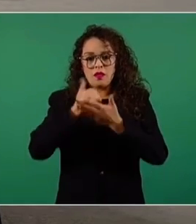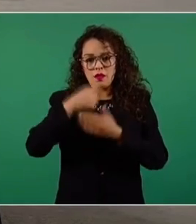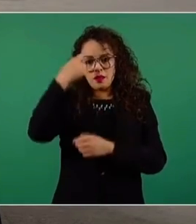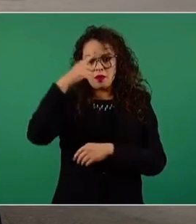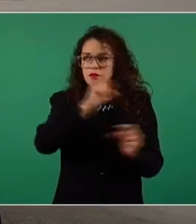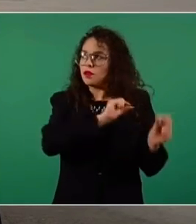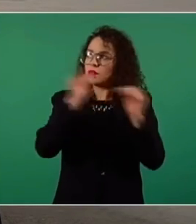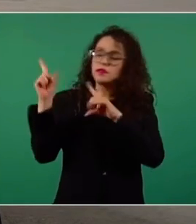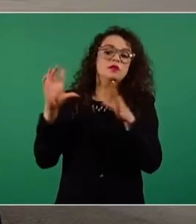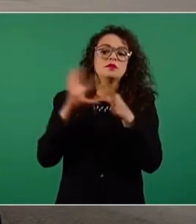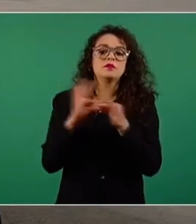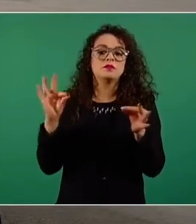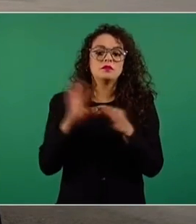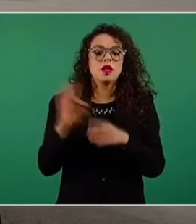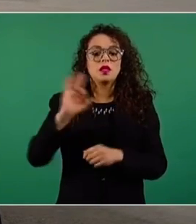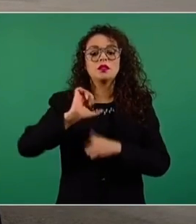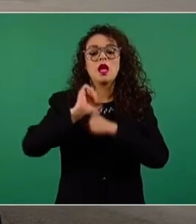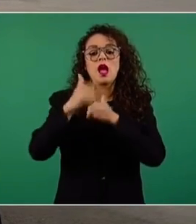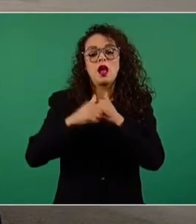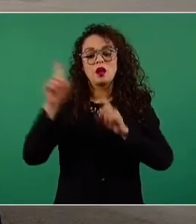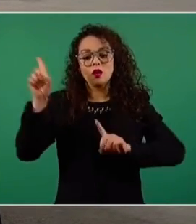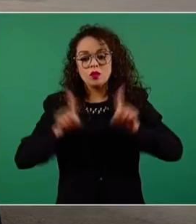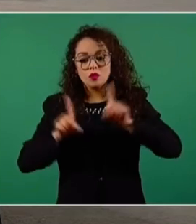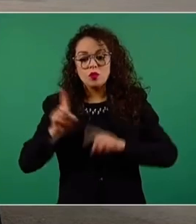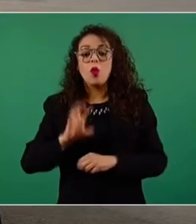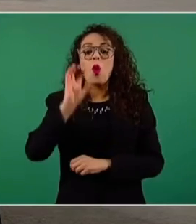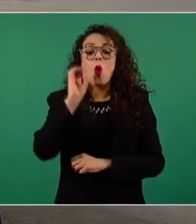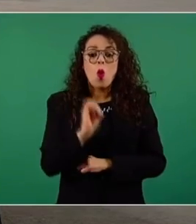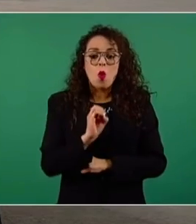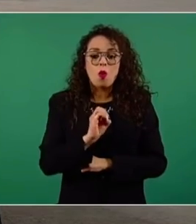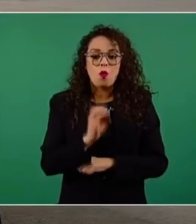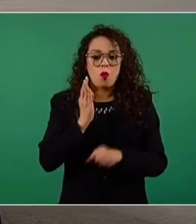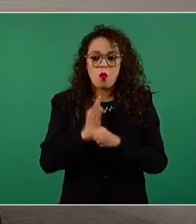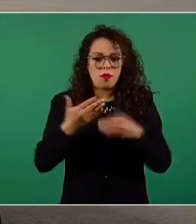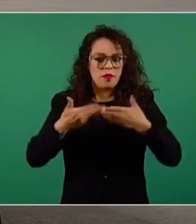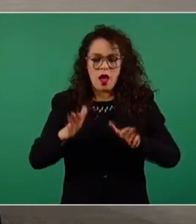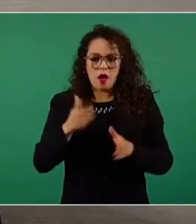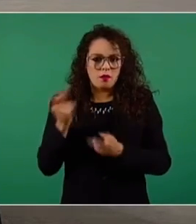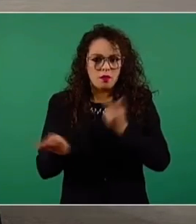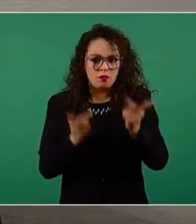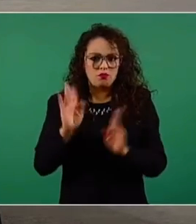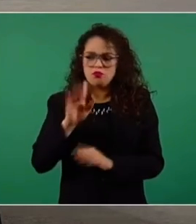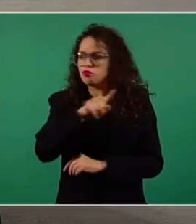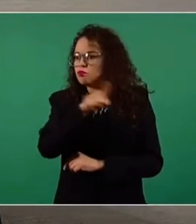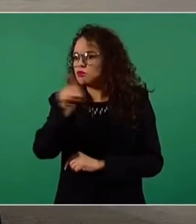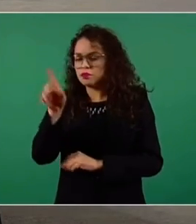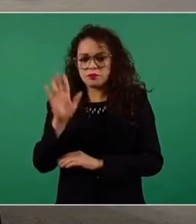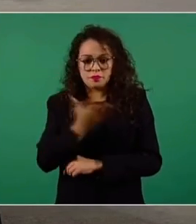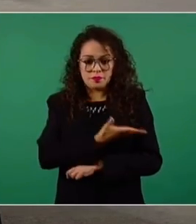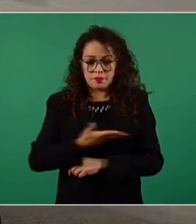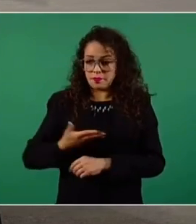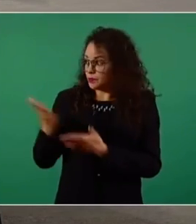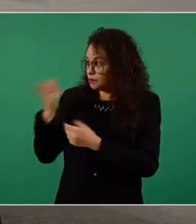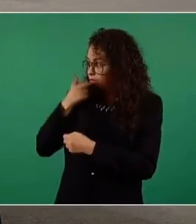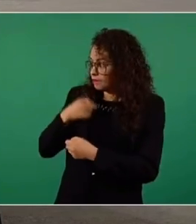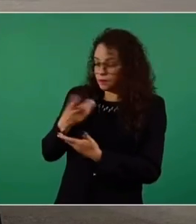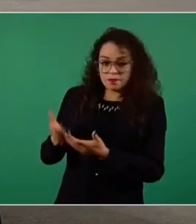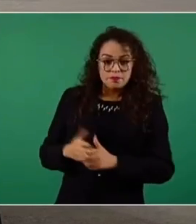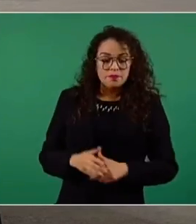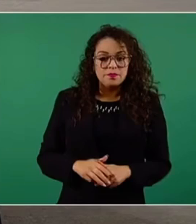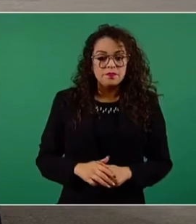cosas que pudieran tener algunas dudas, ¿les parece? O nos vamos con preguntas, como ustedes gusten. Bueno, como indígena, el presidente. Sí,